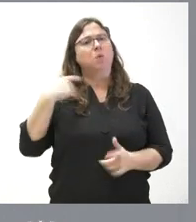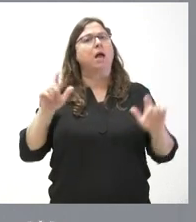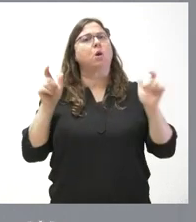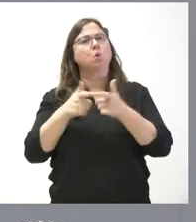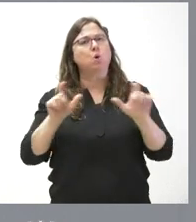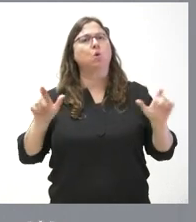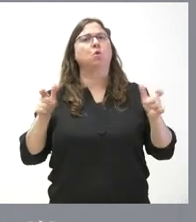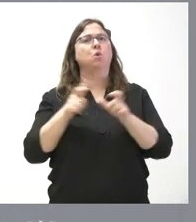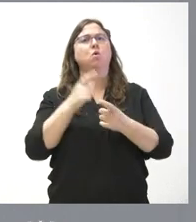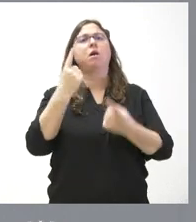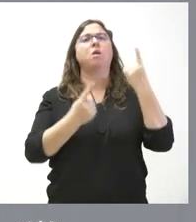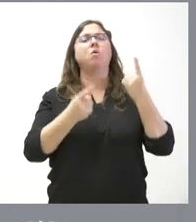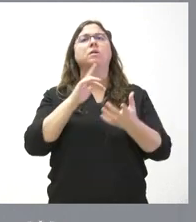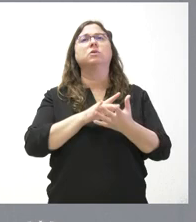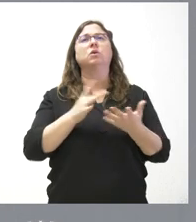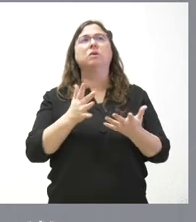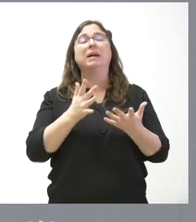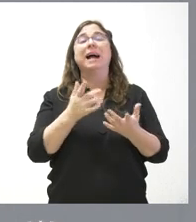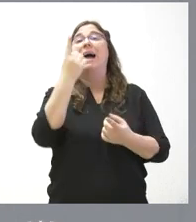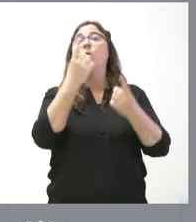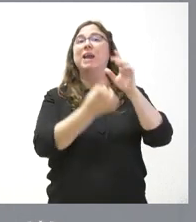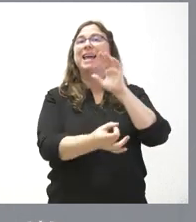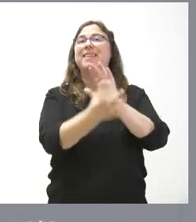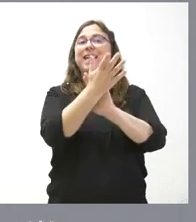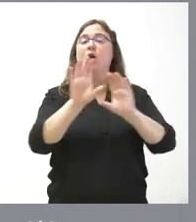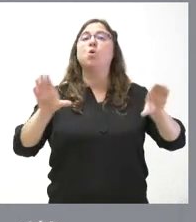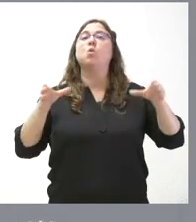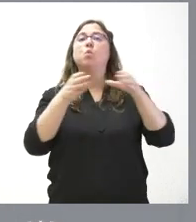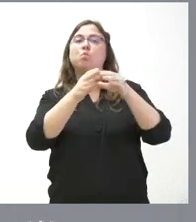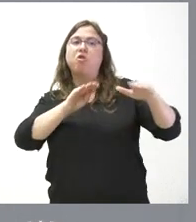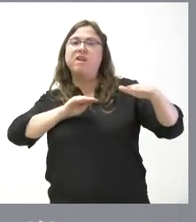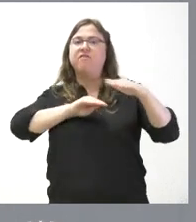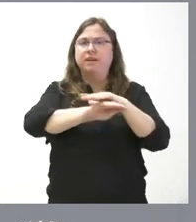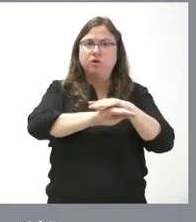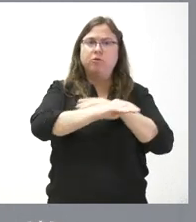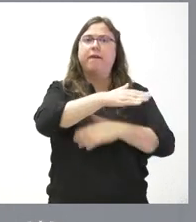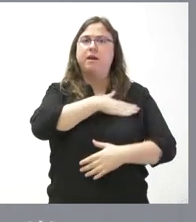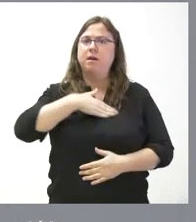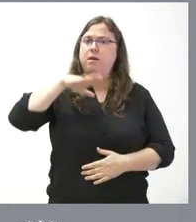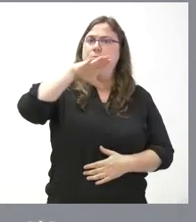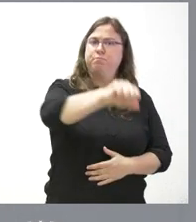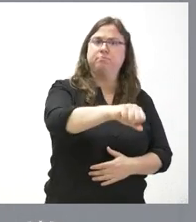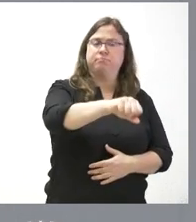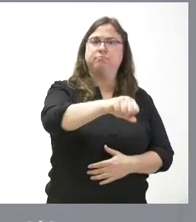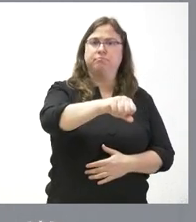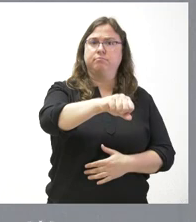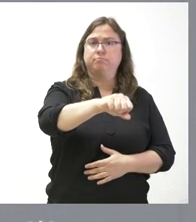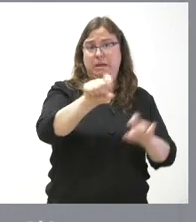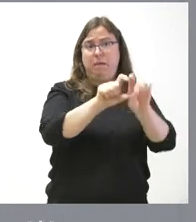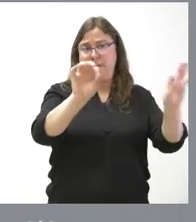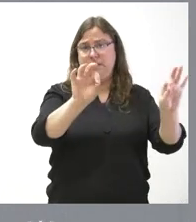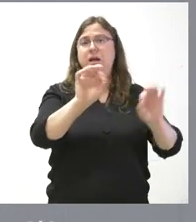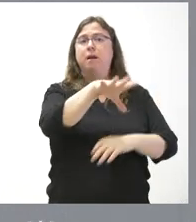iniciativas y grupos de inversión interesados en adquirir esta empresa.